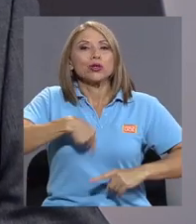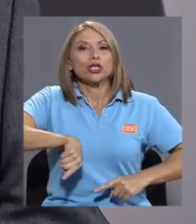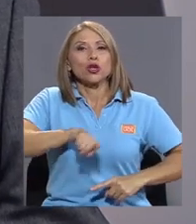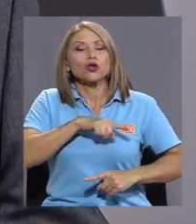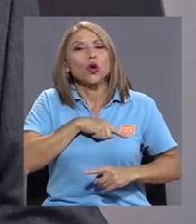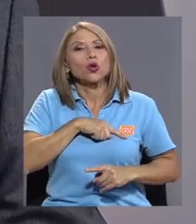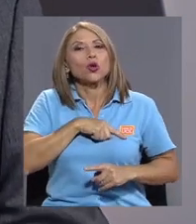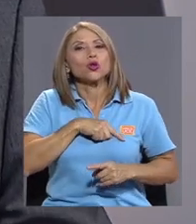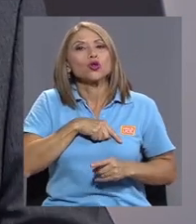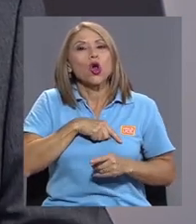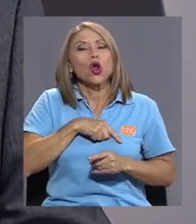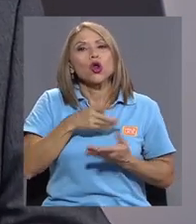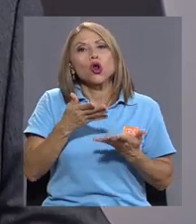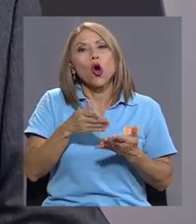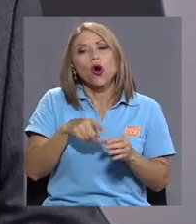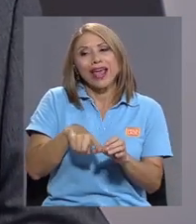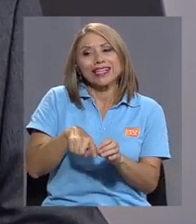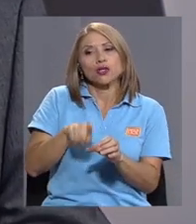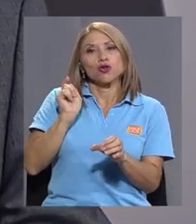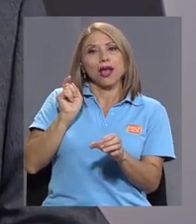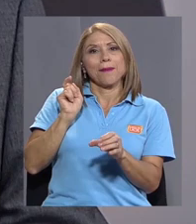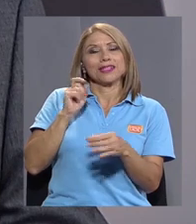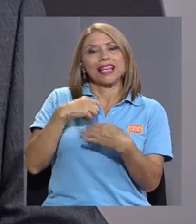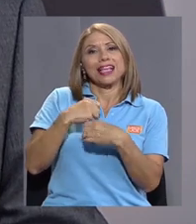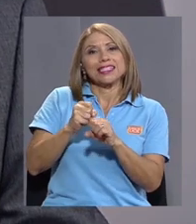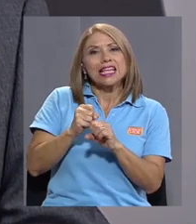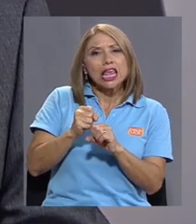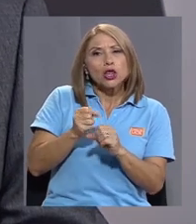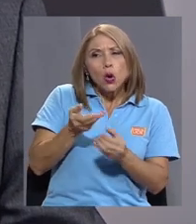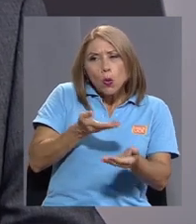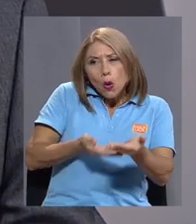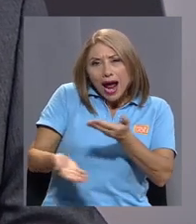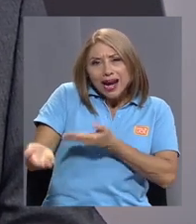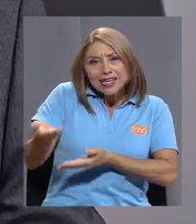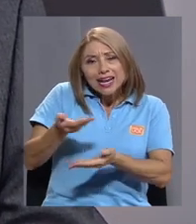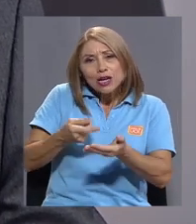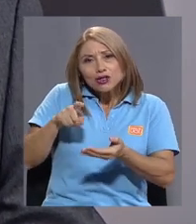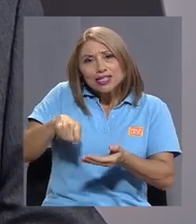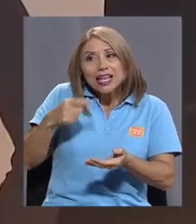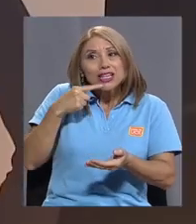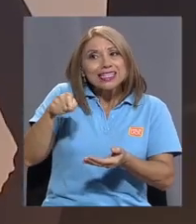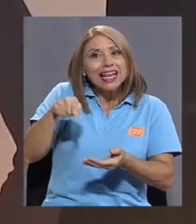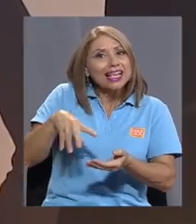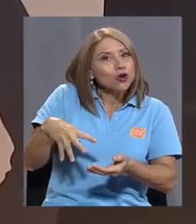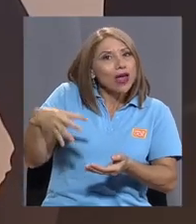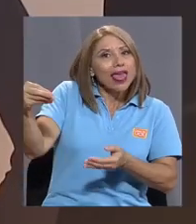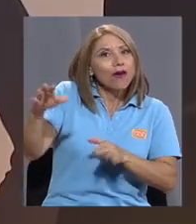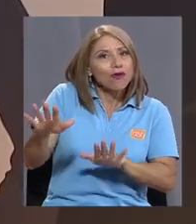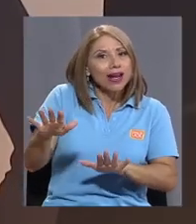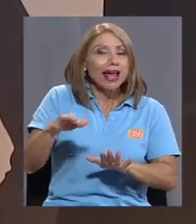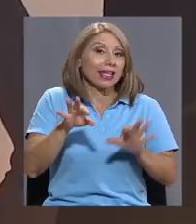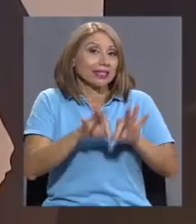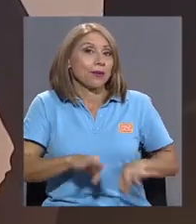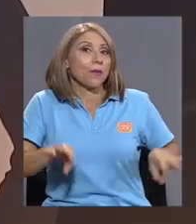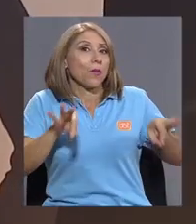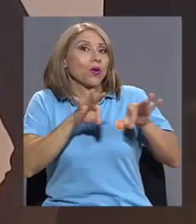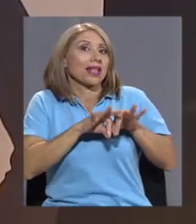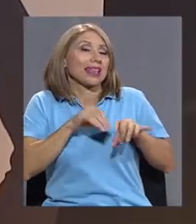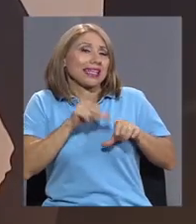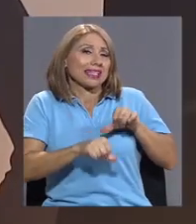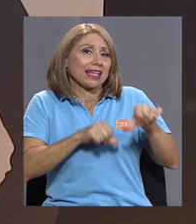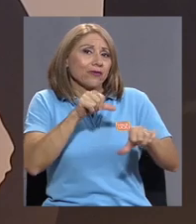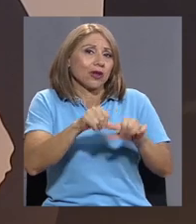haciendo los... metodológicamente, haciendo los arreglos necesarios para decir que eso queda fuera. Bueno, es importante que se hagan esfuerzos como tratar de hacer un tren